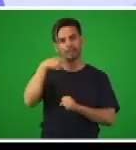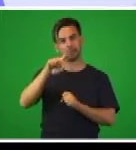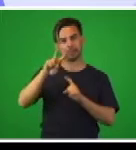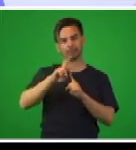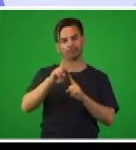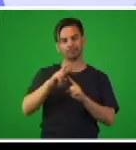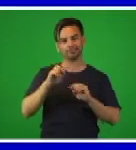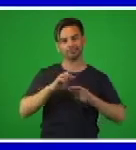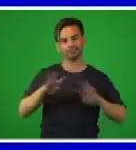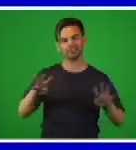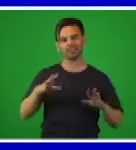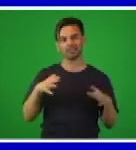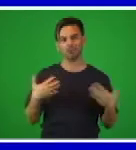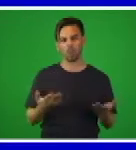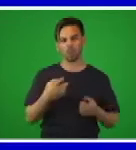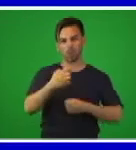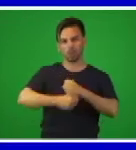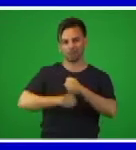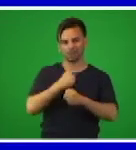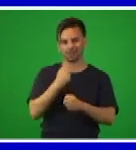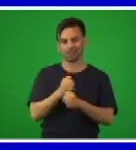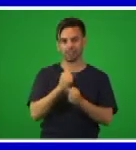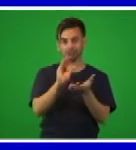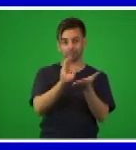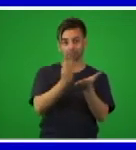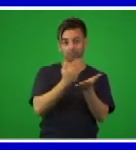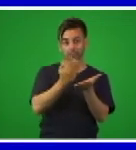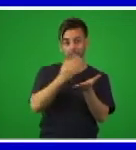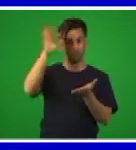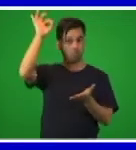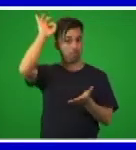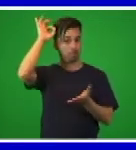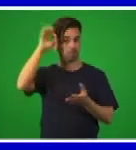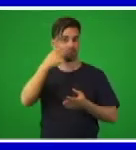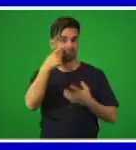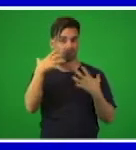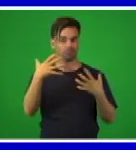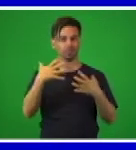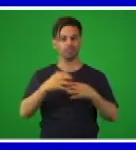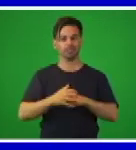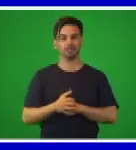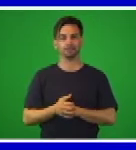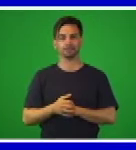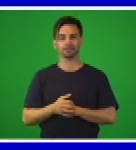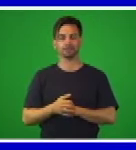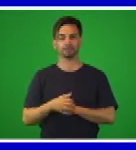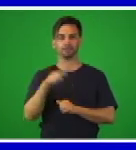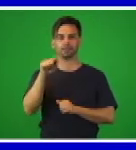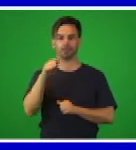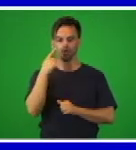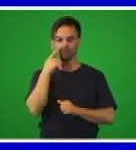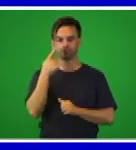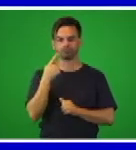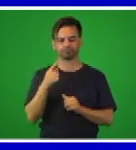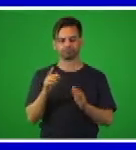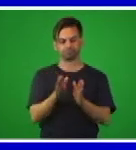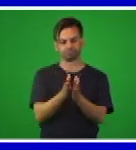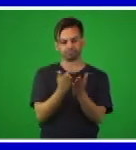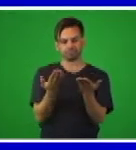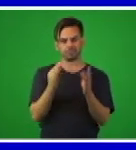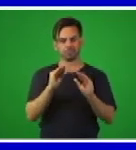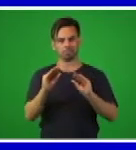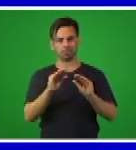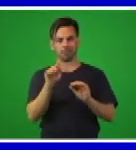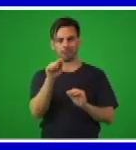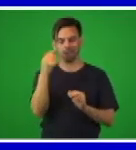porque sé que lo tienen ustedes ahí, lo tienen a mano, y vamos a abrir el libro de texto de español, que continuamos trabajando con